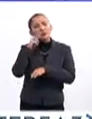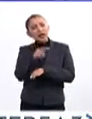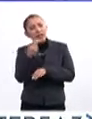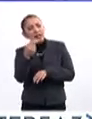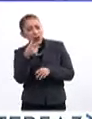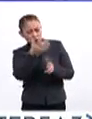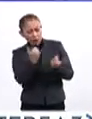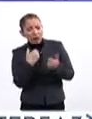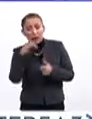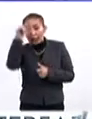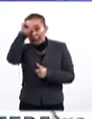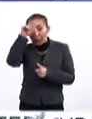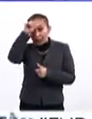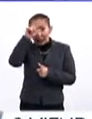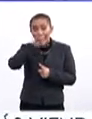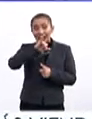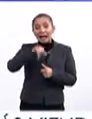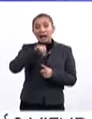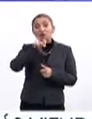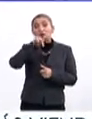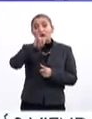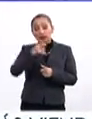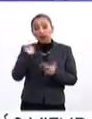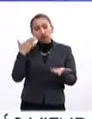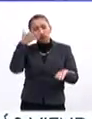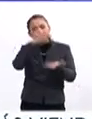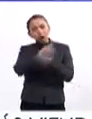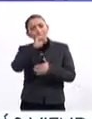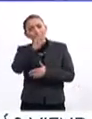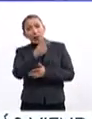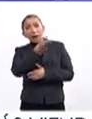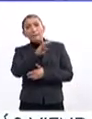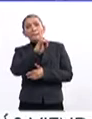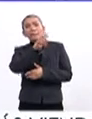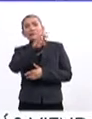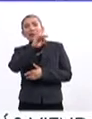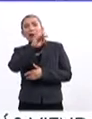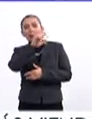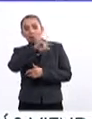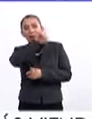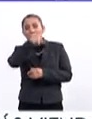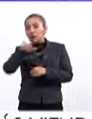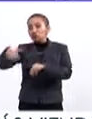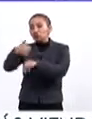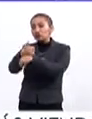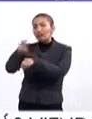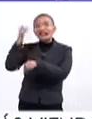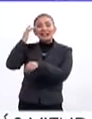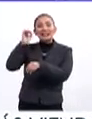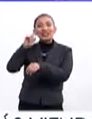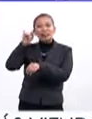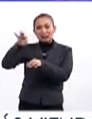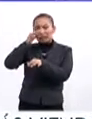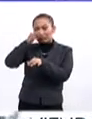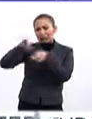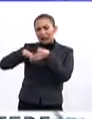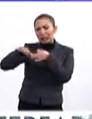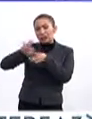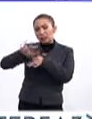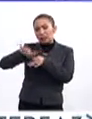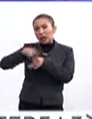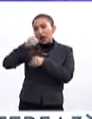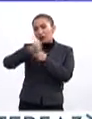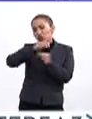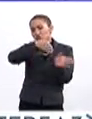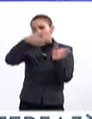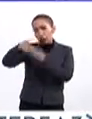universidad y los jesuitas, la compañía de Jesús, formó esta universidad en Bilbao. Luego hubo una otra que nació también en San Sebastián, cerquita, 50 años